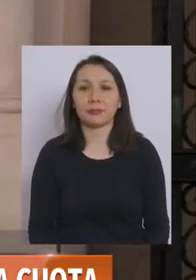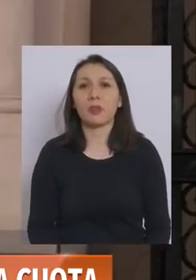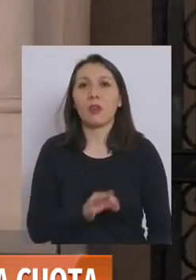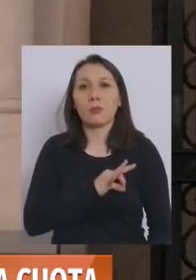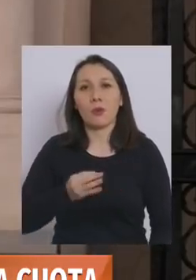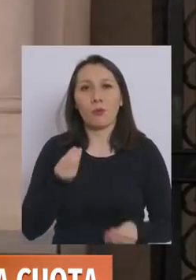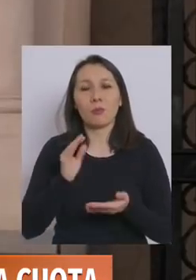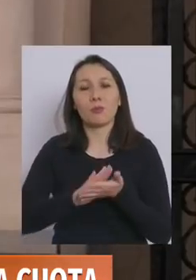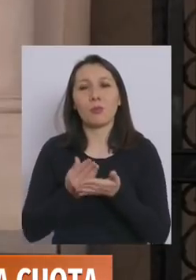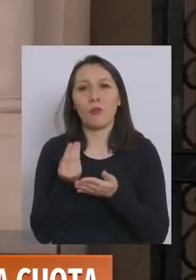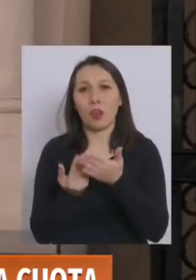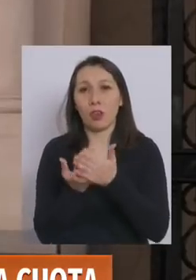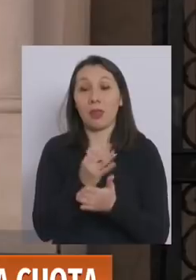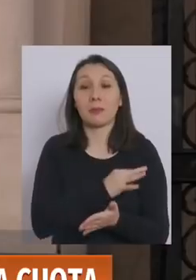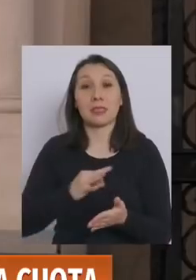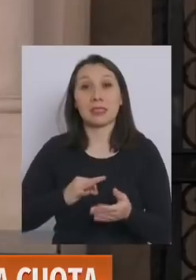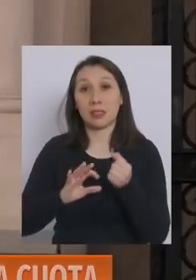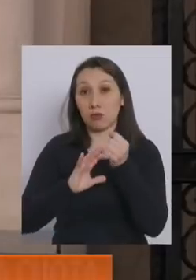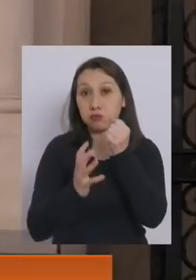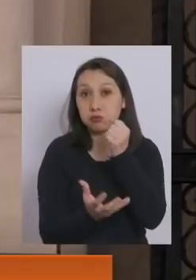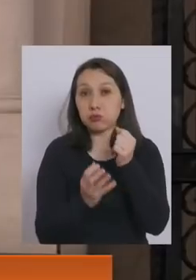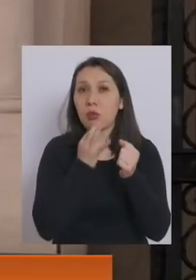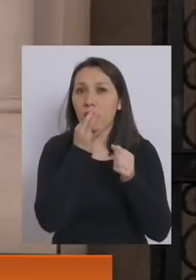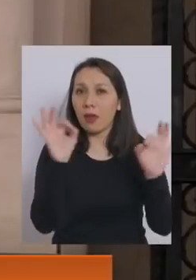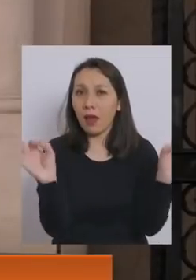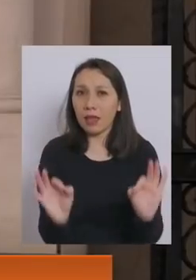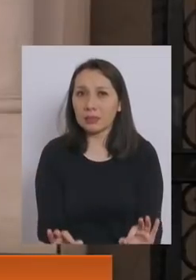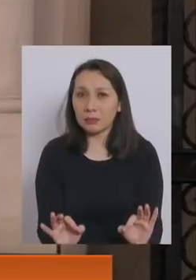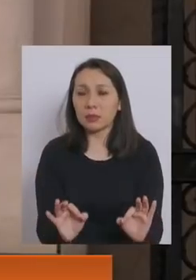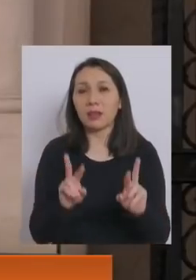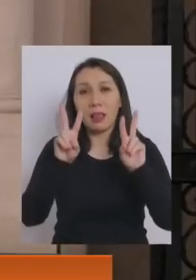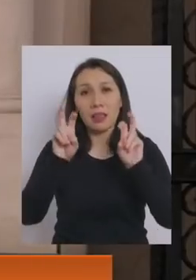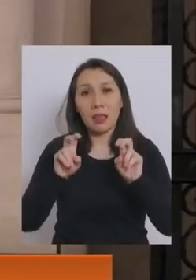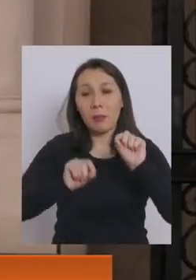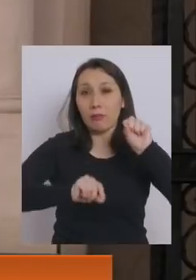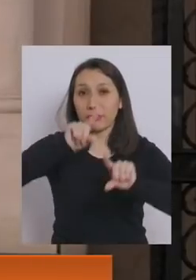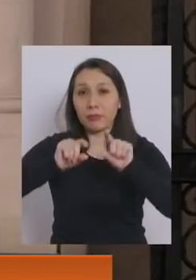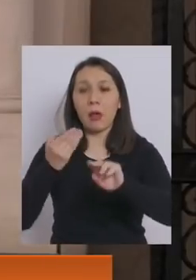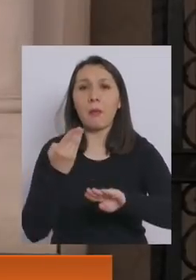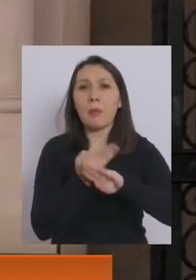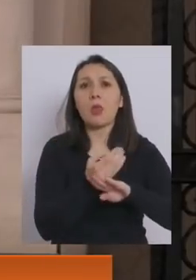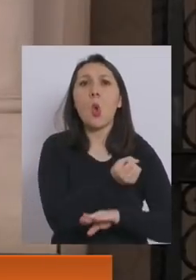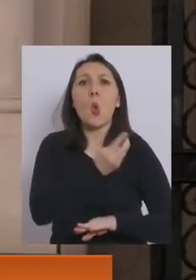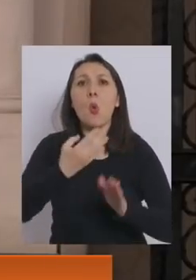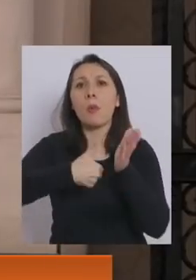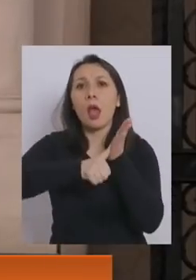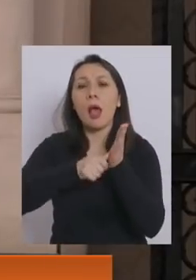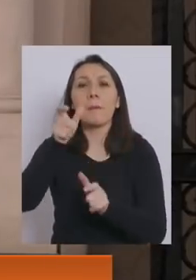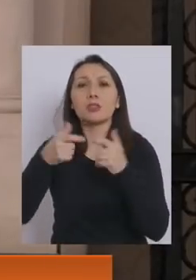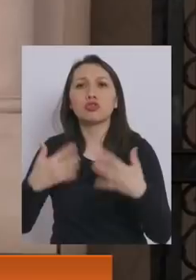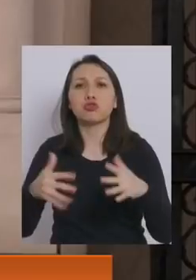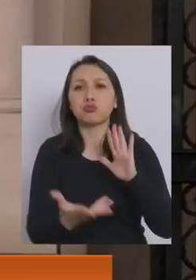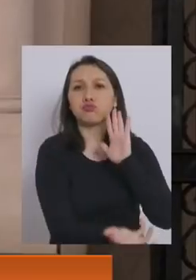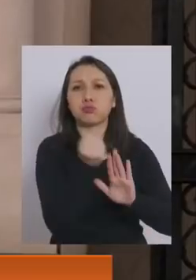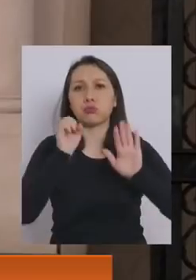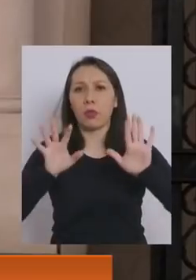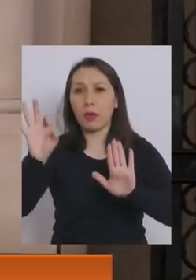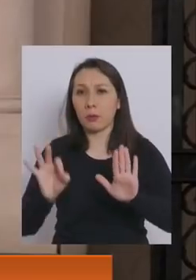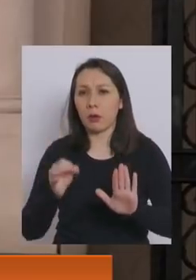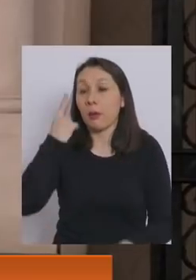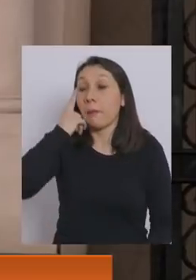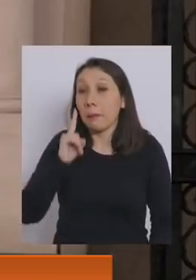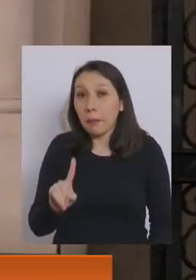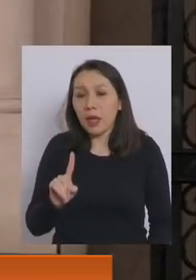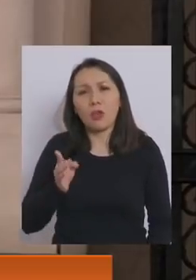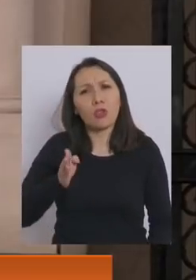estás? Buenos días. El Ministerio de Hacienda explicó que por razones estadísticas había pedido los RUT de la gente que retiró el 10%. Sin